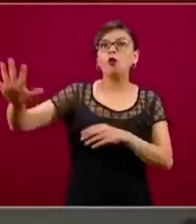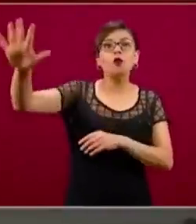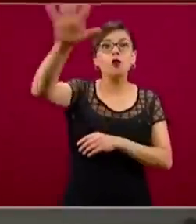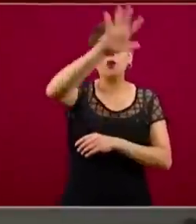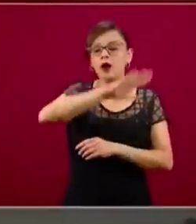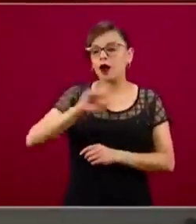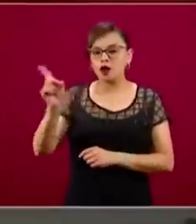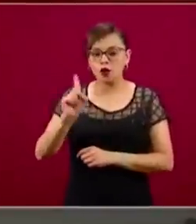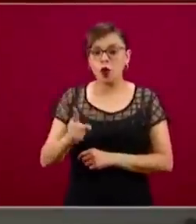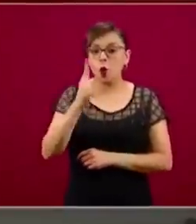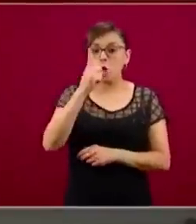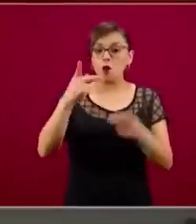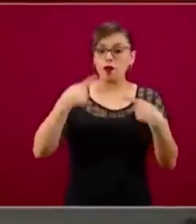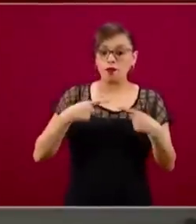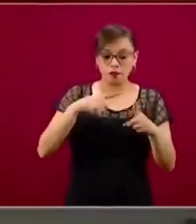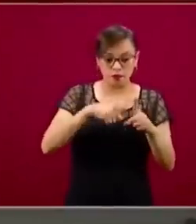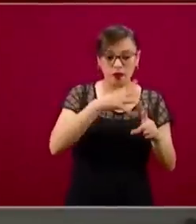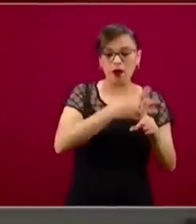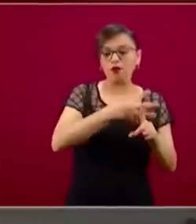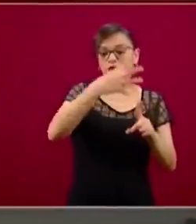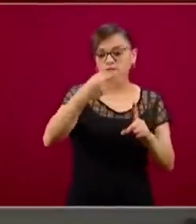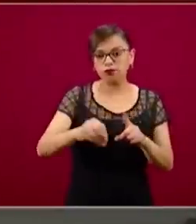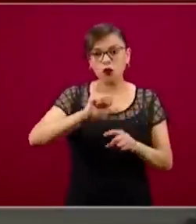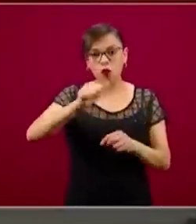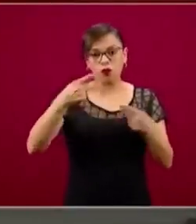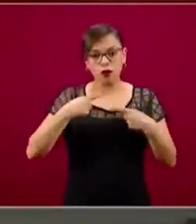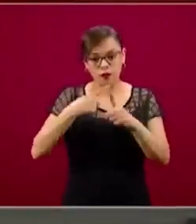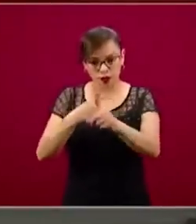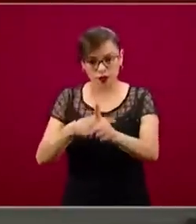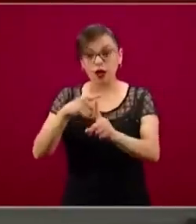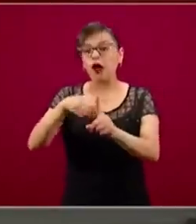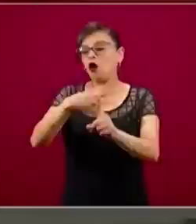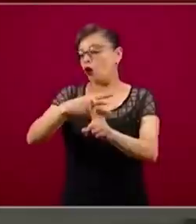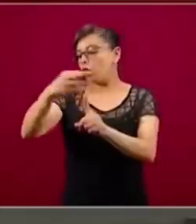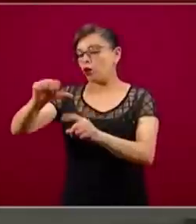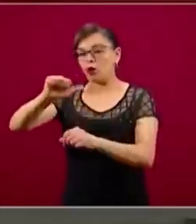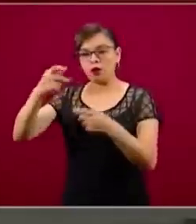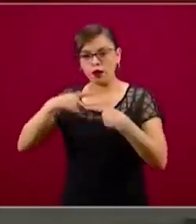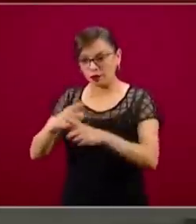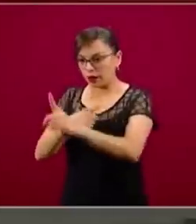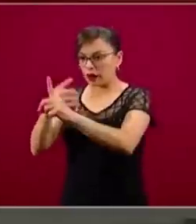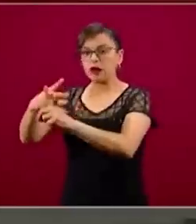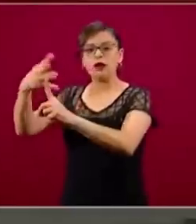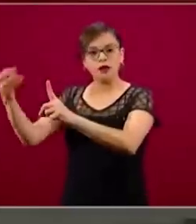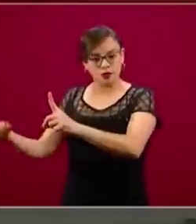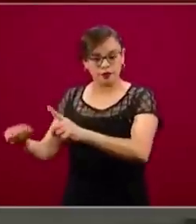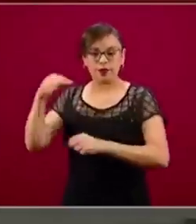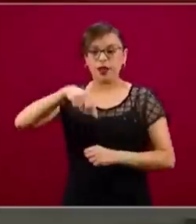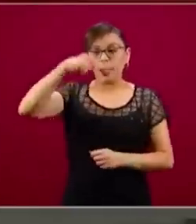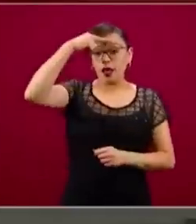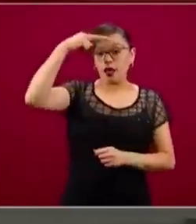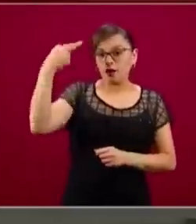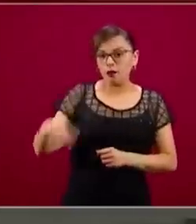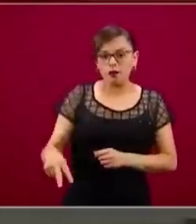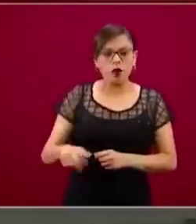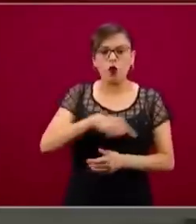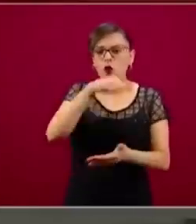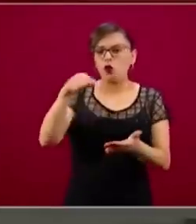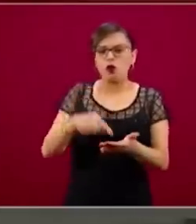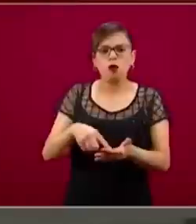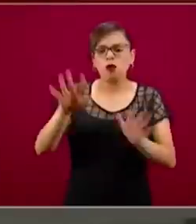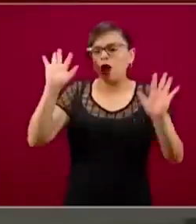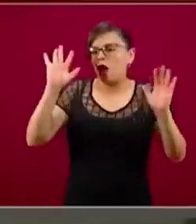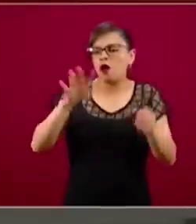está propagándose. Pero mientras eso ocurra, en México, en cualquier sitio de México hay